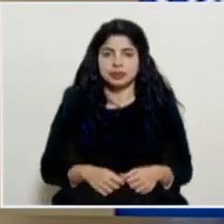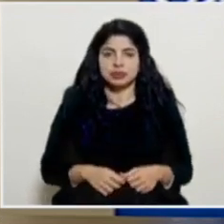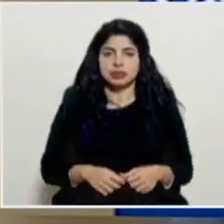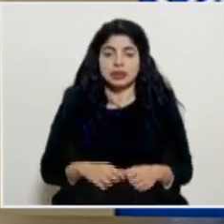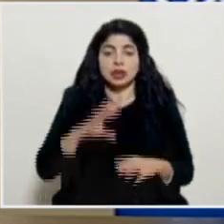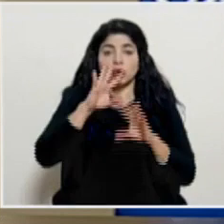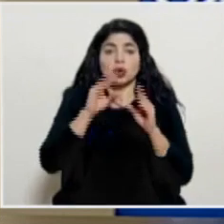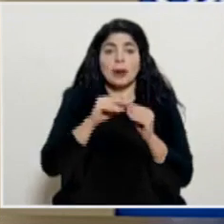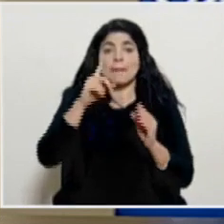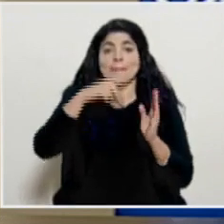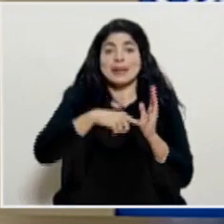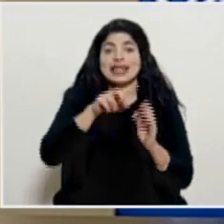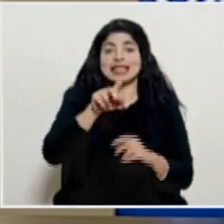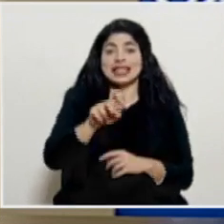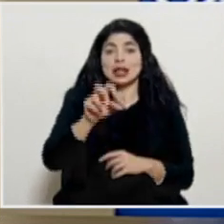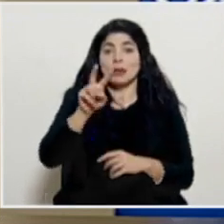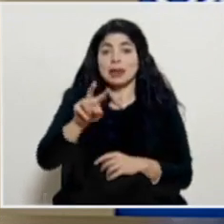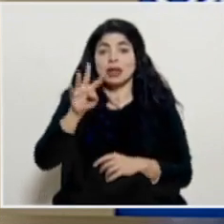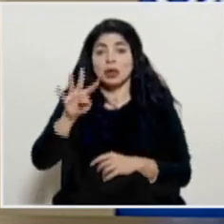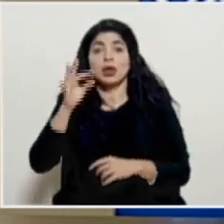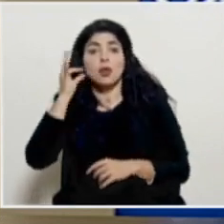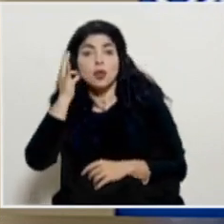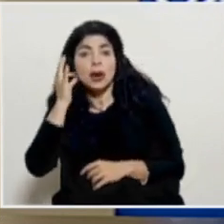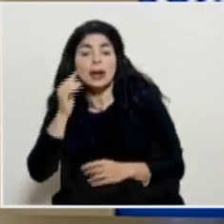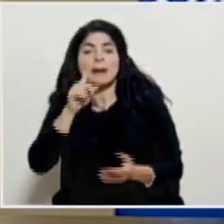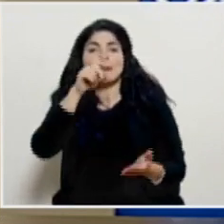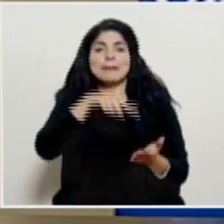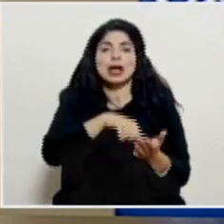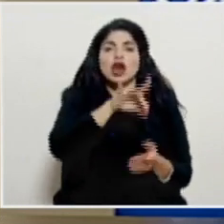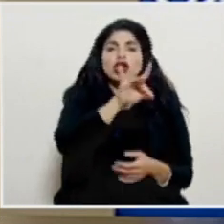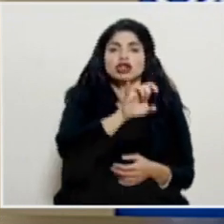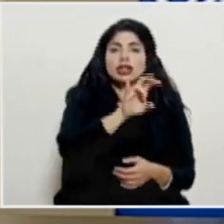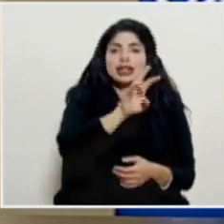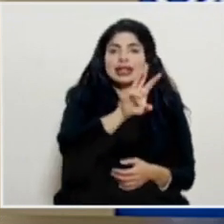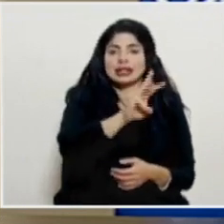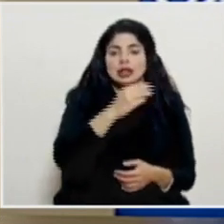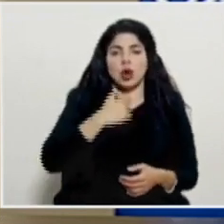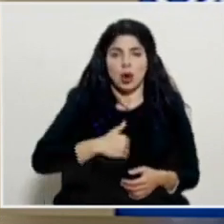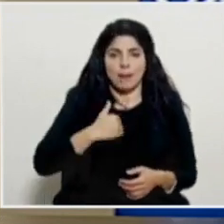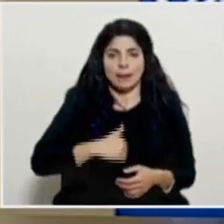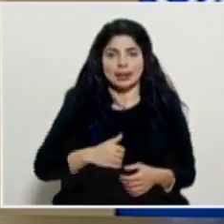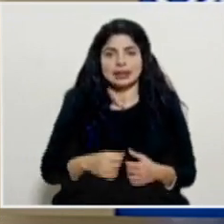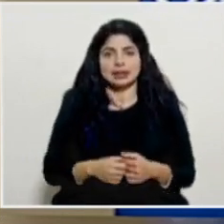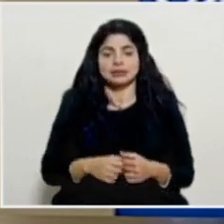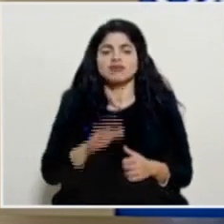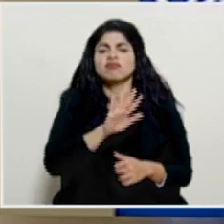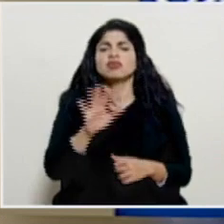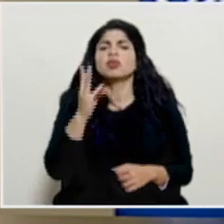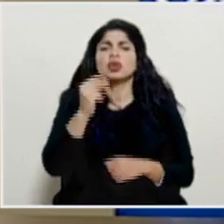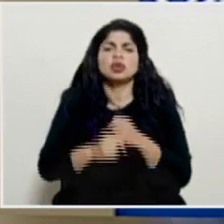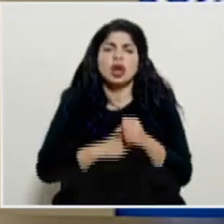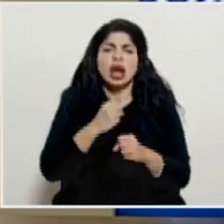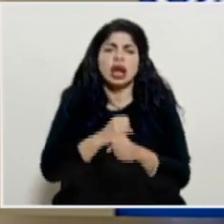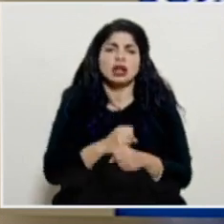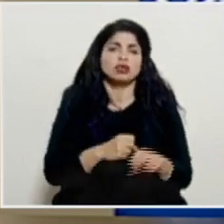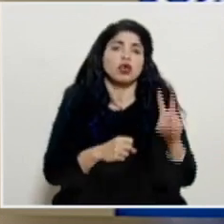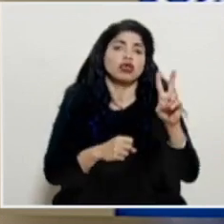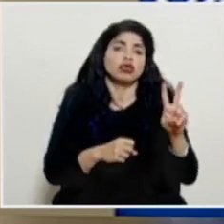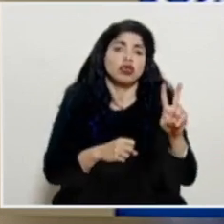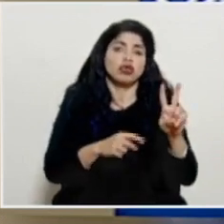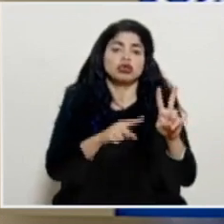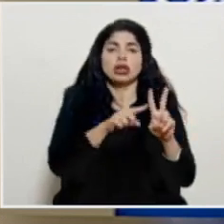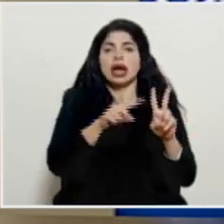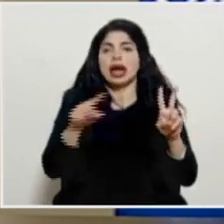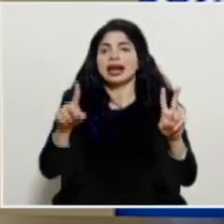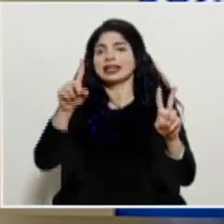Son 1.124 mujeres y 1.876 hombres. El rango de edad va desde los 2 a los